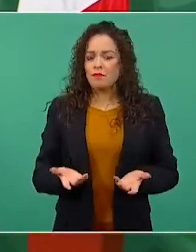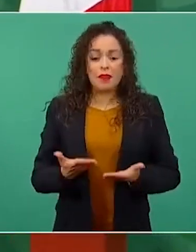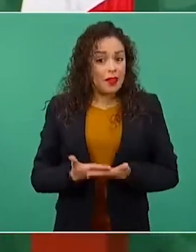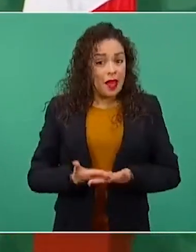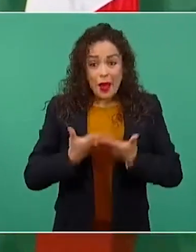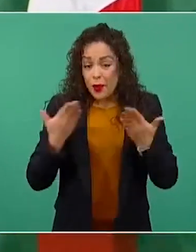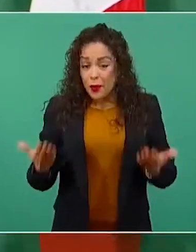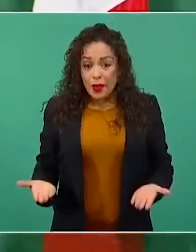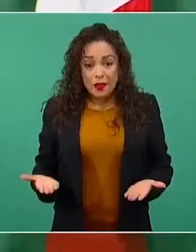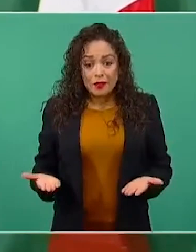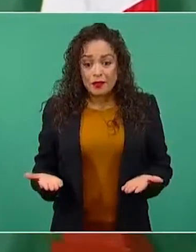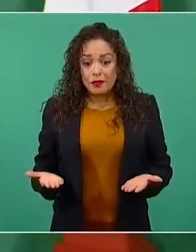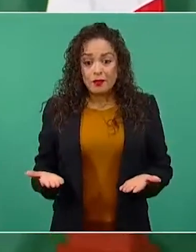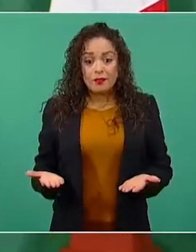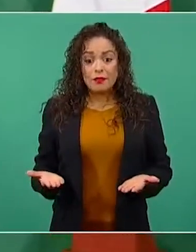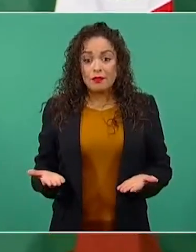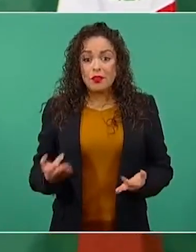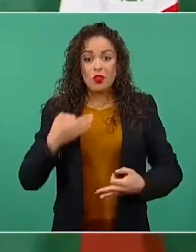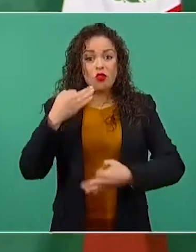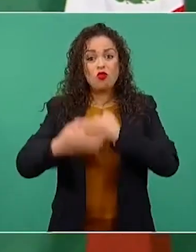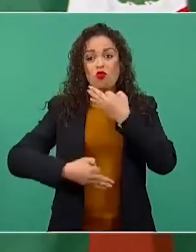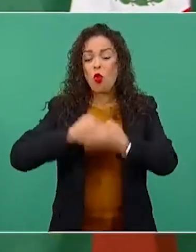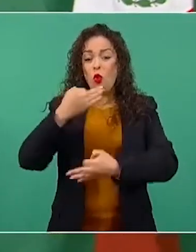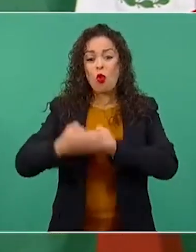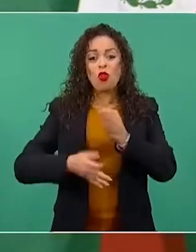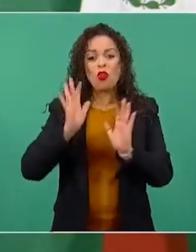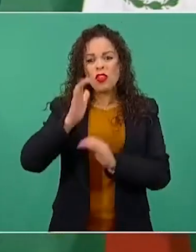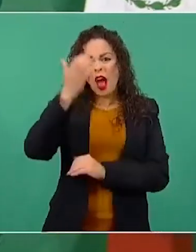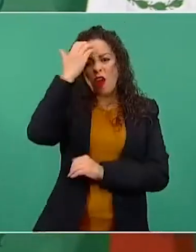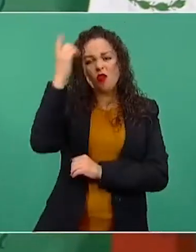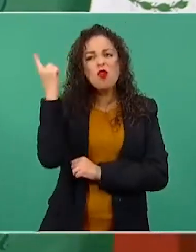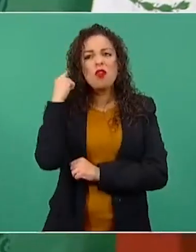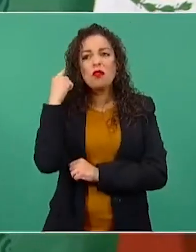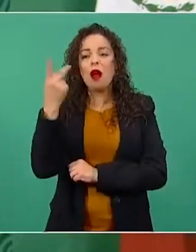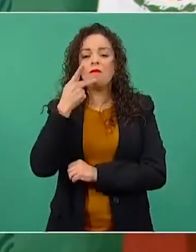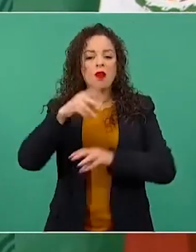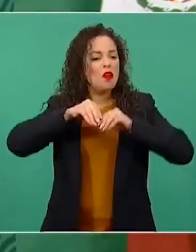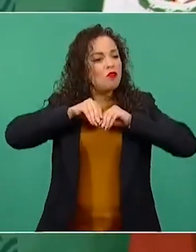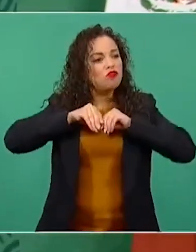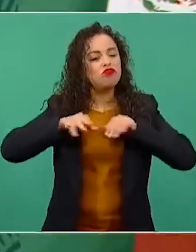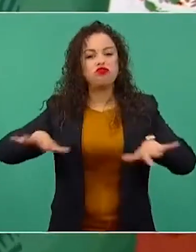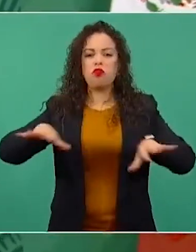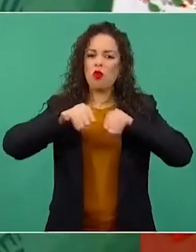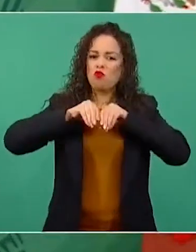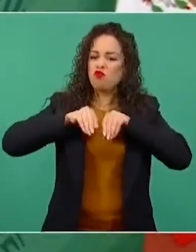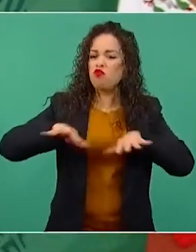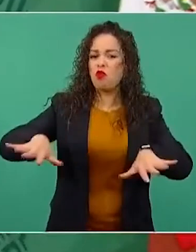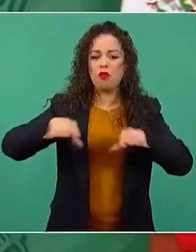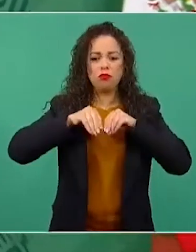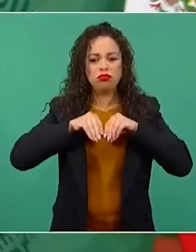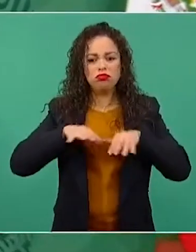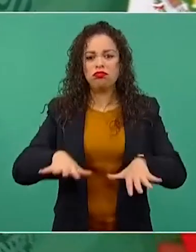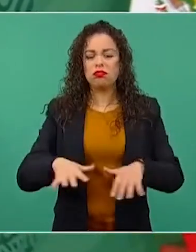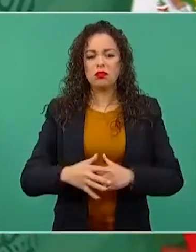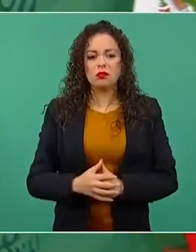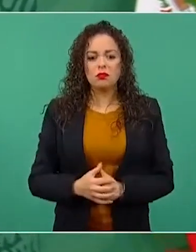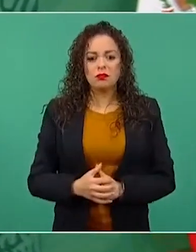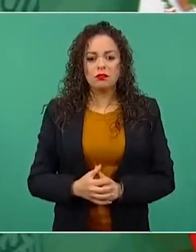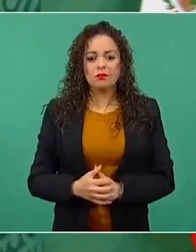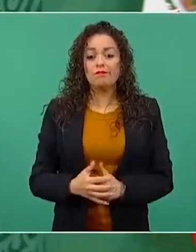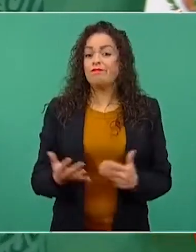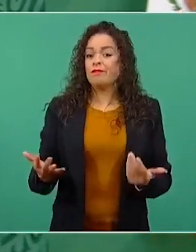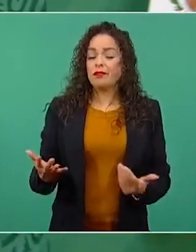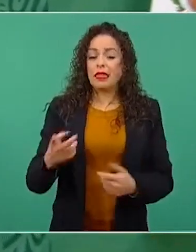Ahora se ventila todo y lo mismo, tenerle